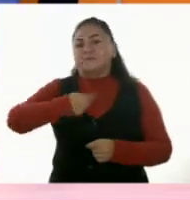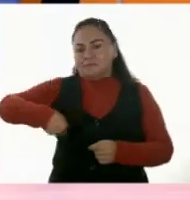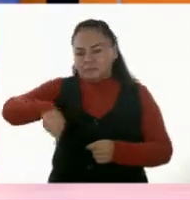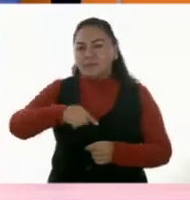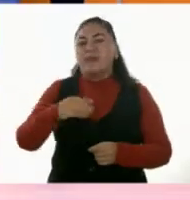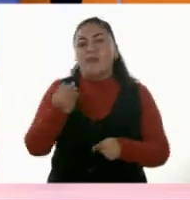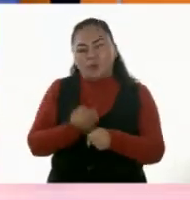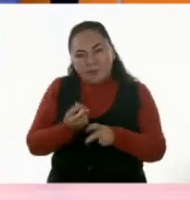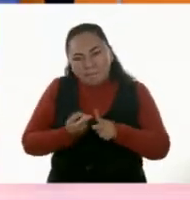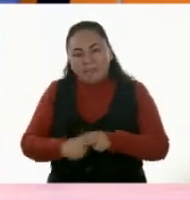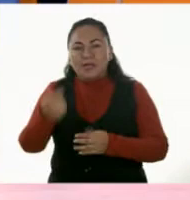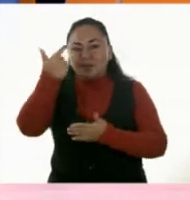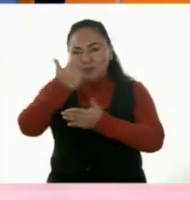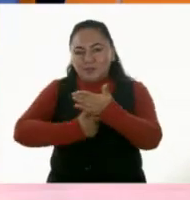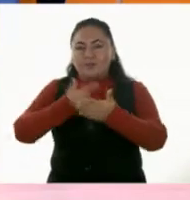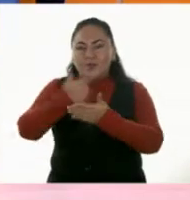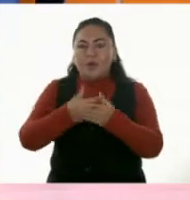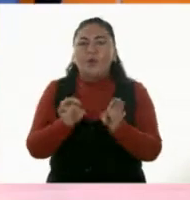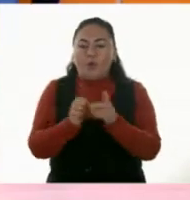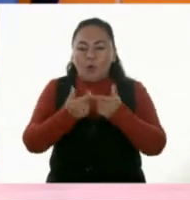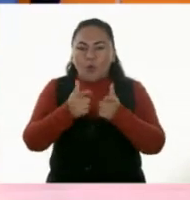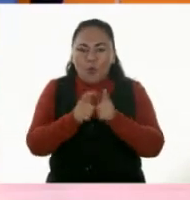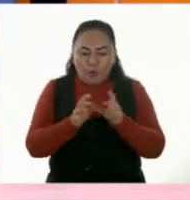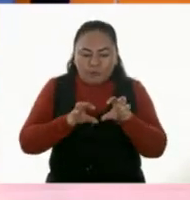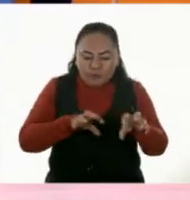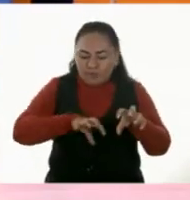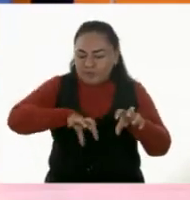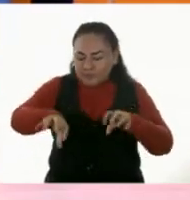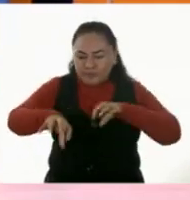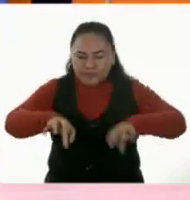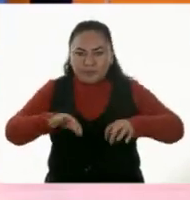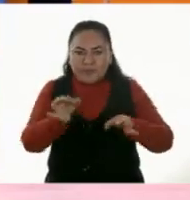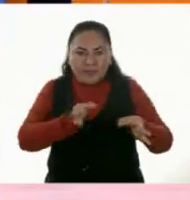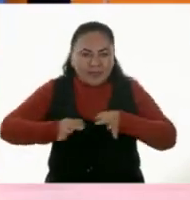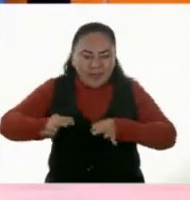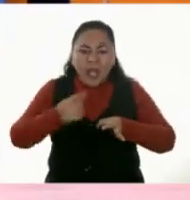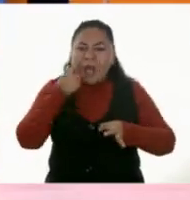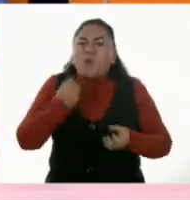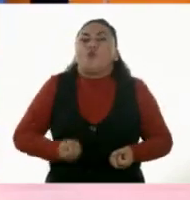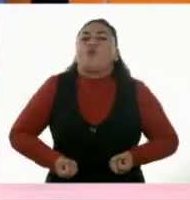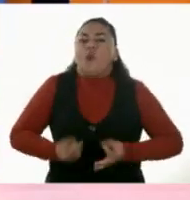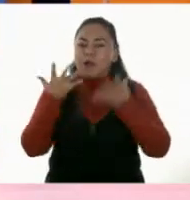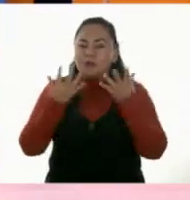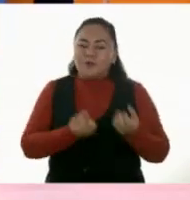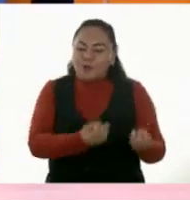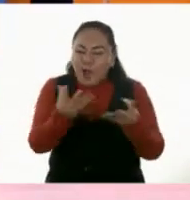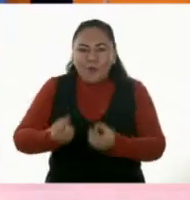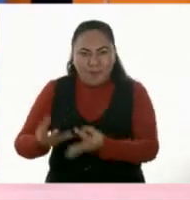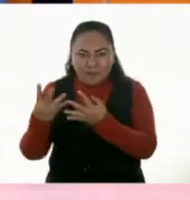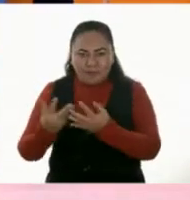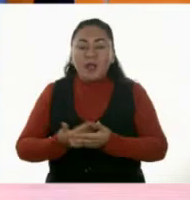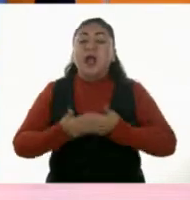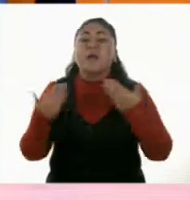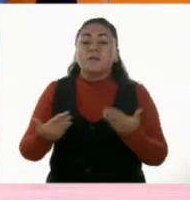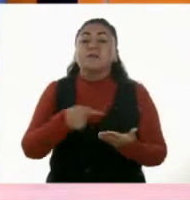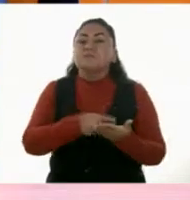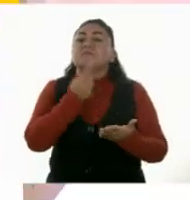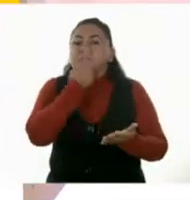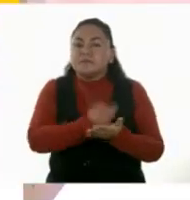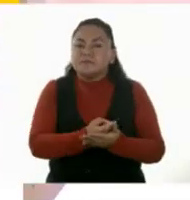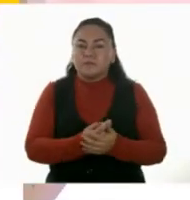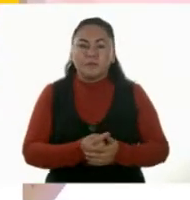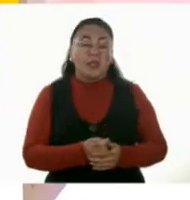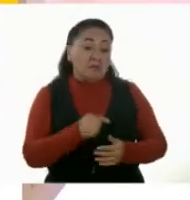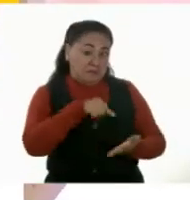contar los grupos de fichas y comprobar cuántos tienen. ¿De acuerdo? ¿Cuántos debemos de tener entonces? Pues